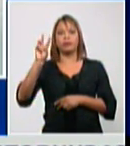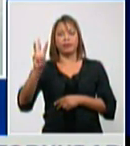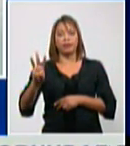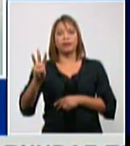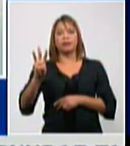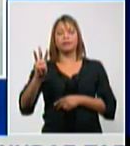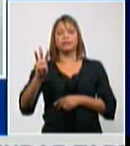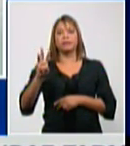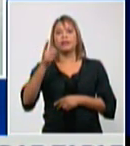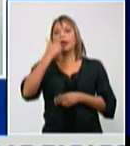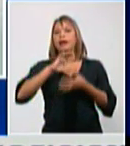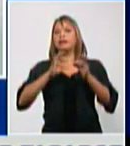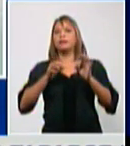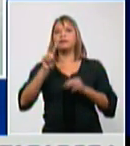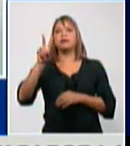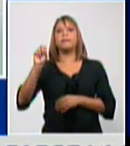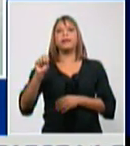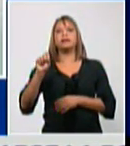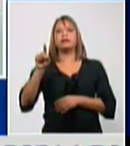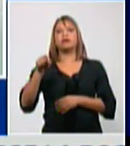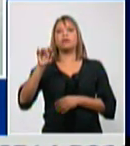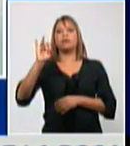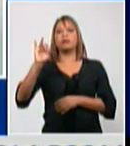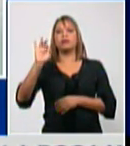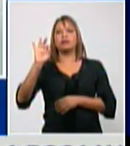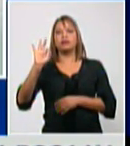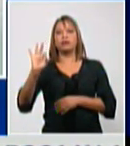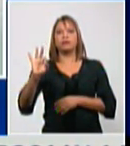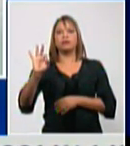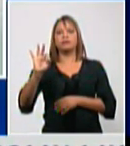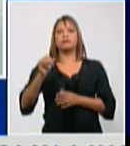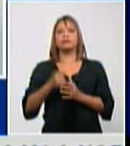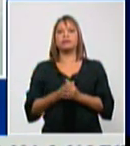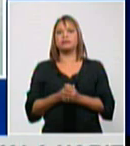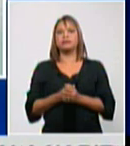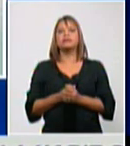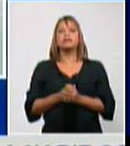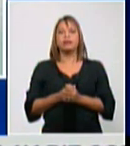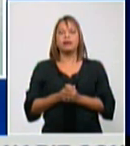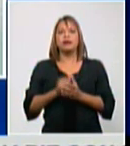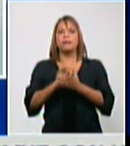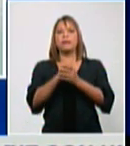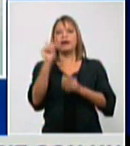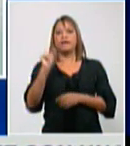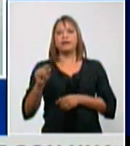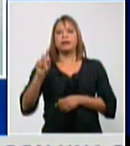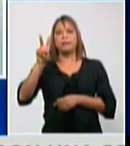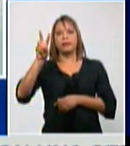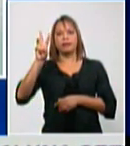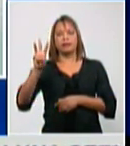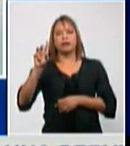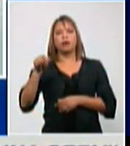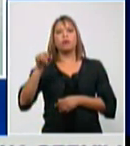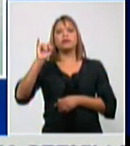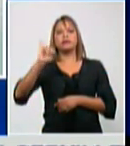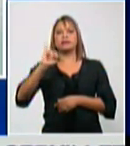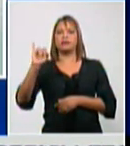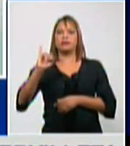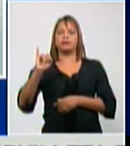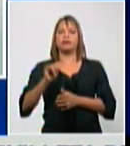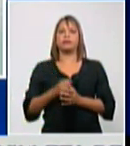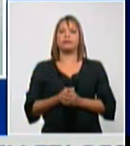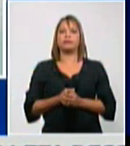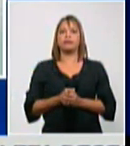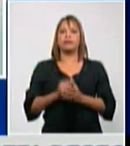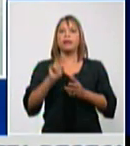Artemisa 20,78 y Mayabeque 23,66 Villa Clara